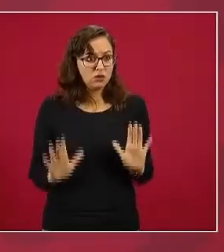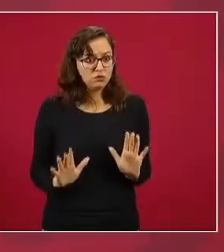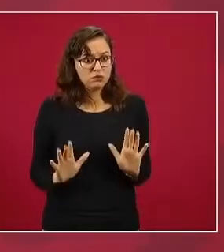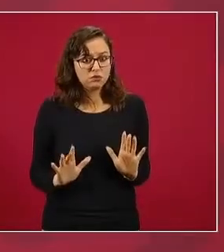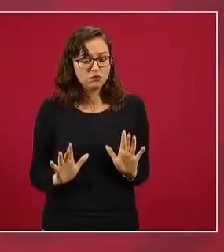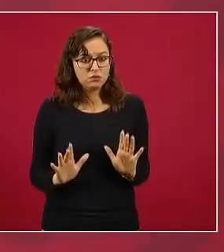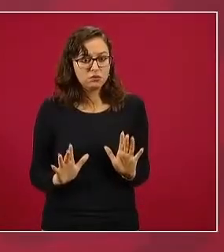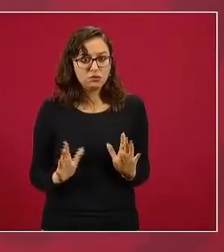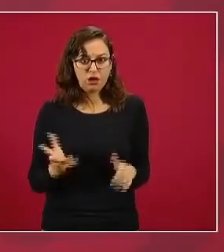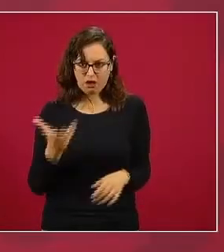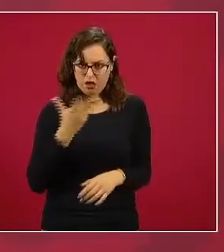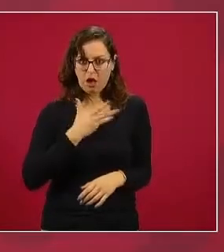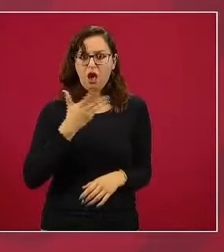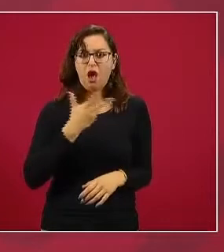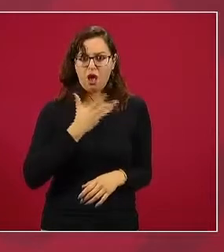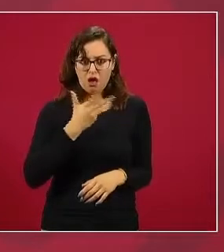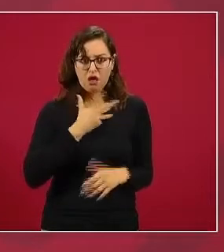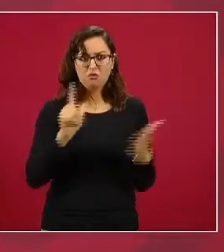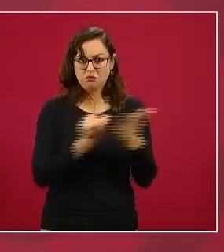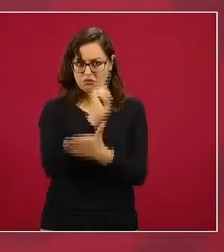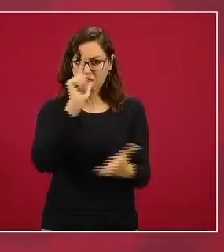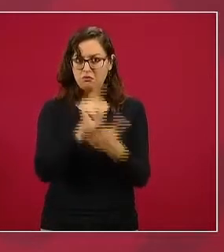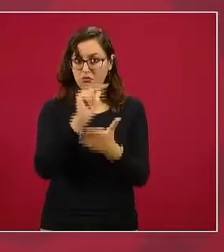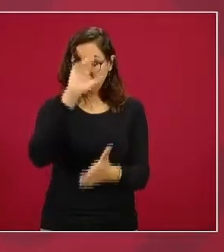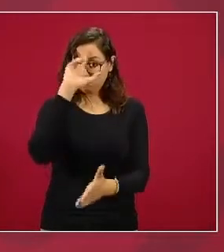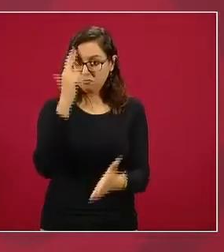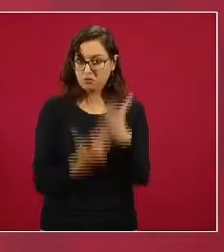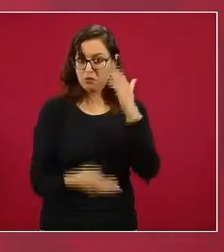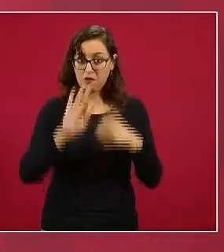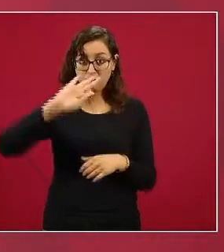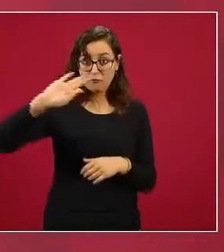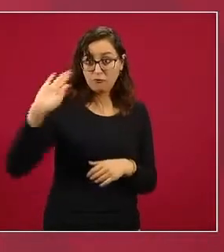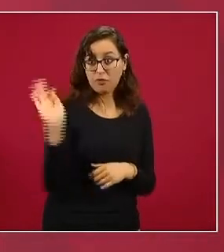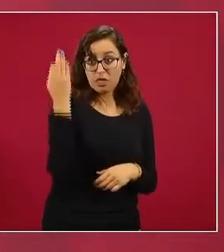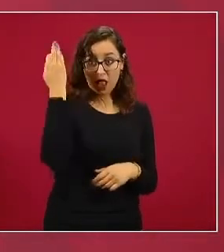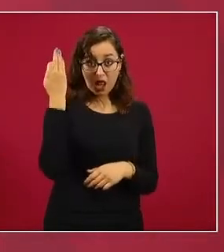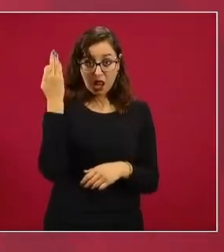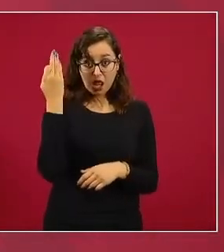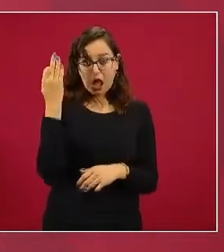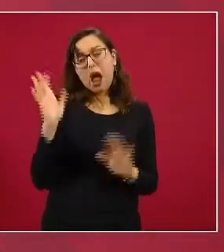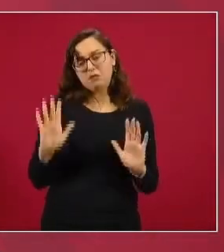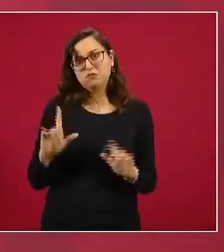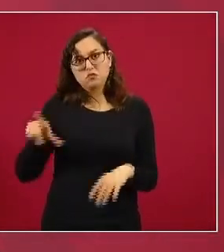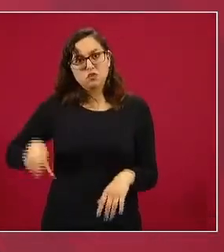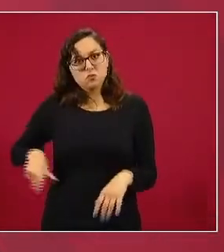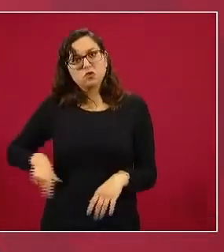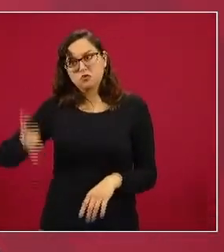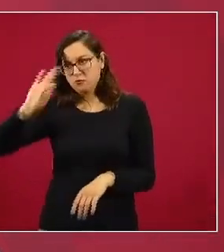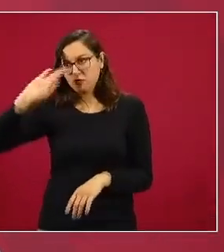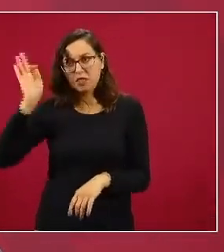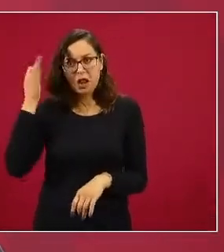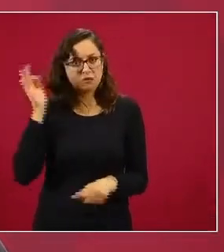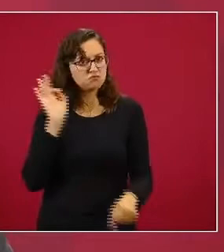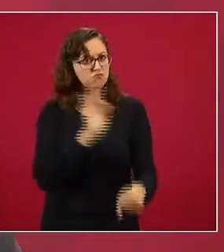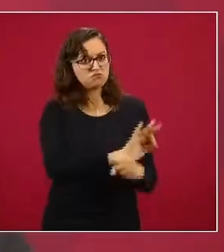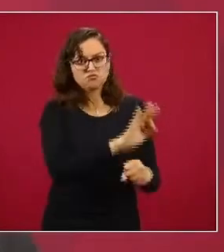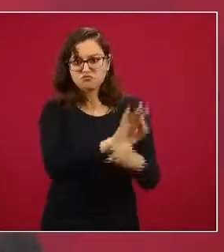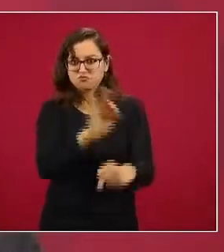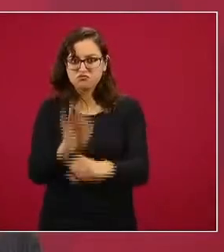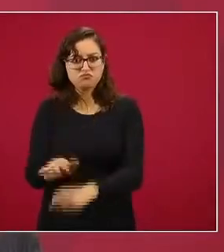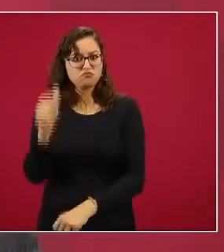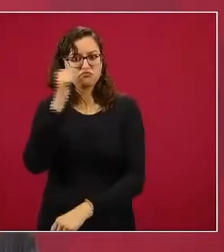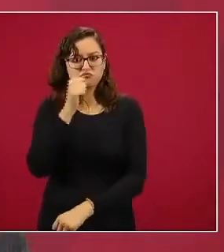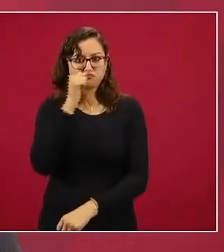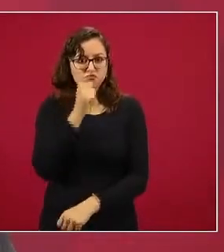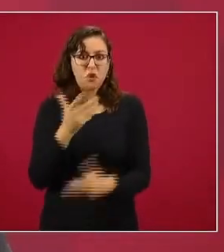se va a procurar que siempre se proteja a los ciudadanos. La Guardia Nacional